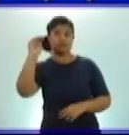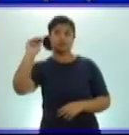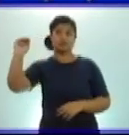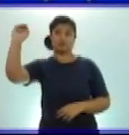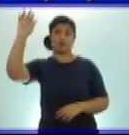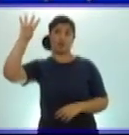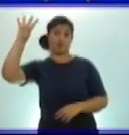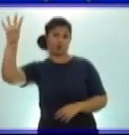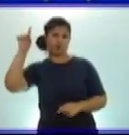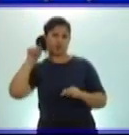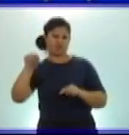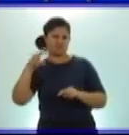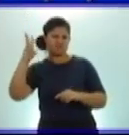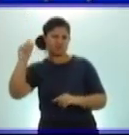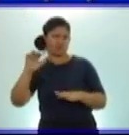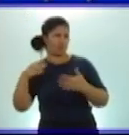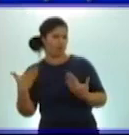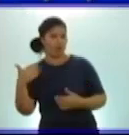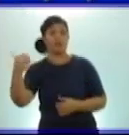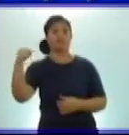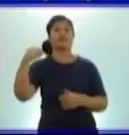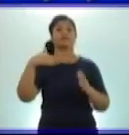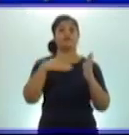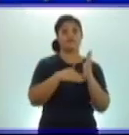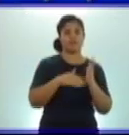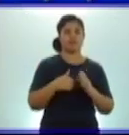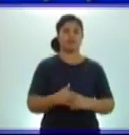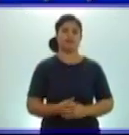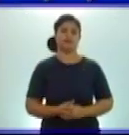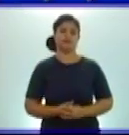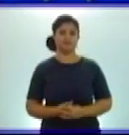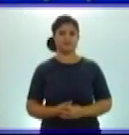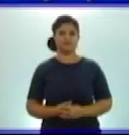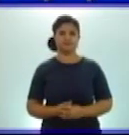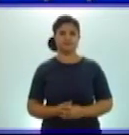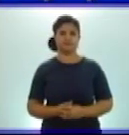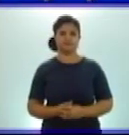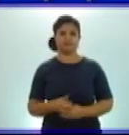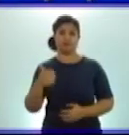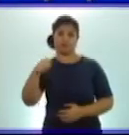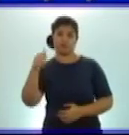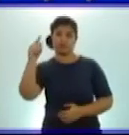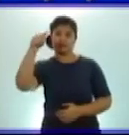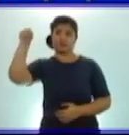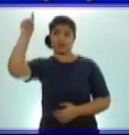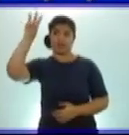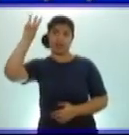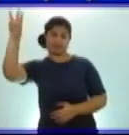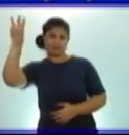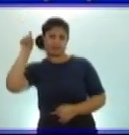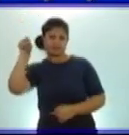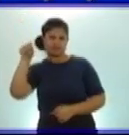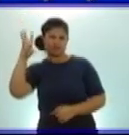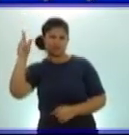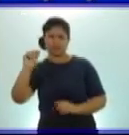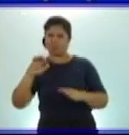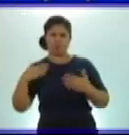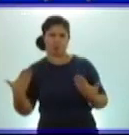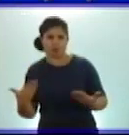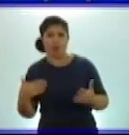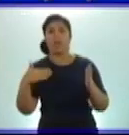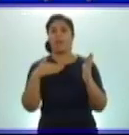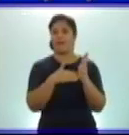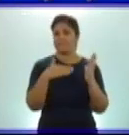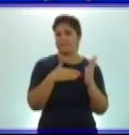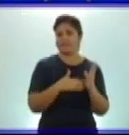10 elevado a 3 para referirnos al 1.000 y 10 a la 2 para referirnos al 100. Bien, piensen ustedes